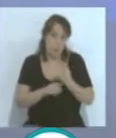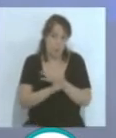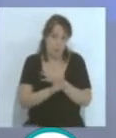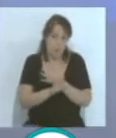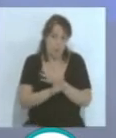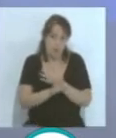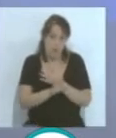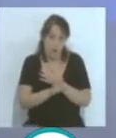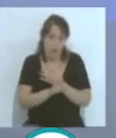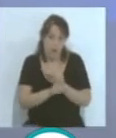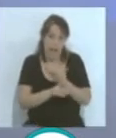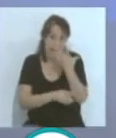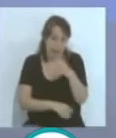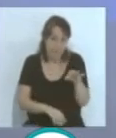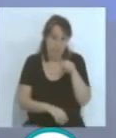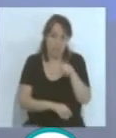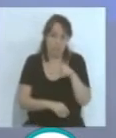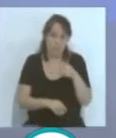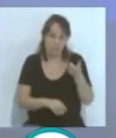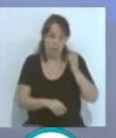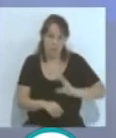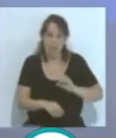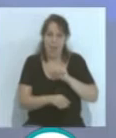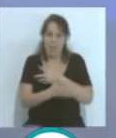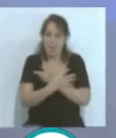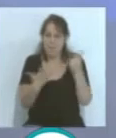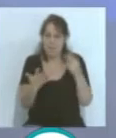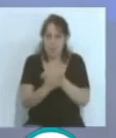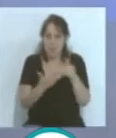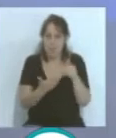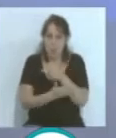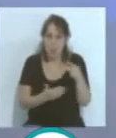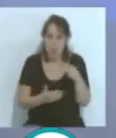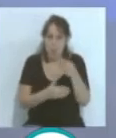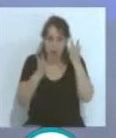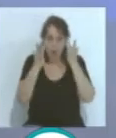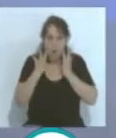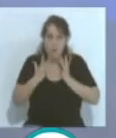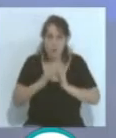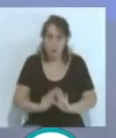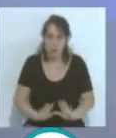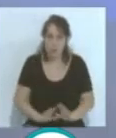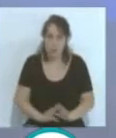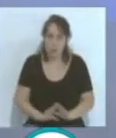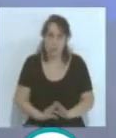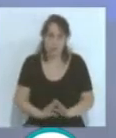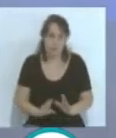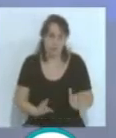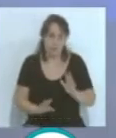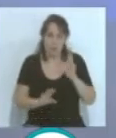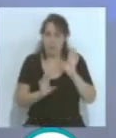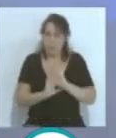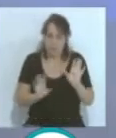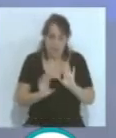superestrella ganando 17 millones de euros limpios sin tener que reducirle nada,